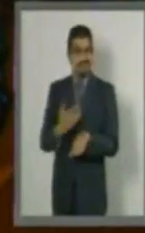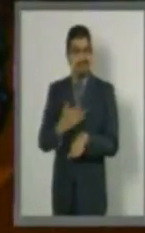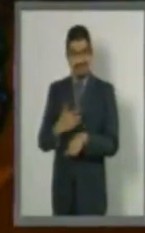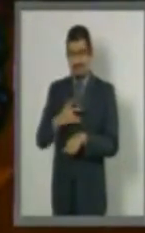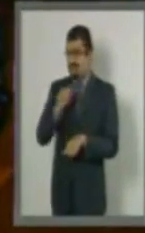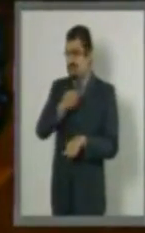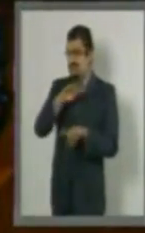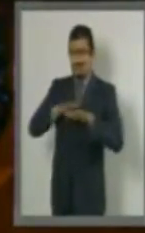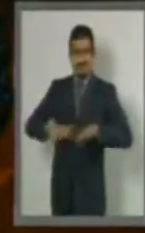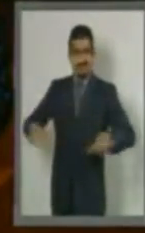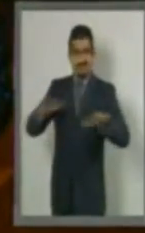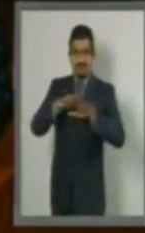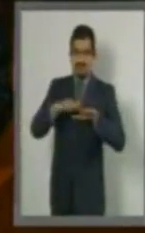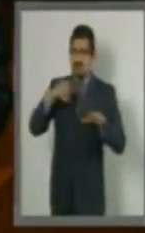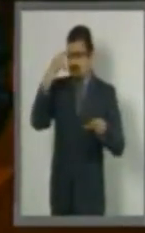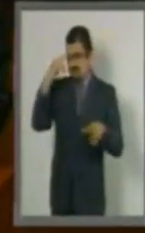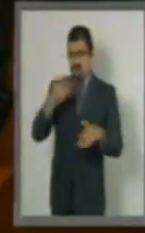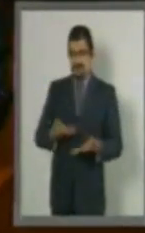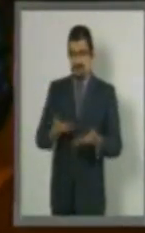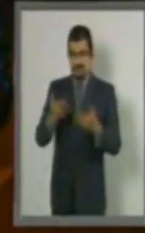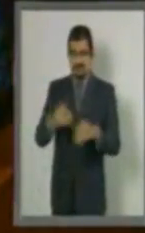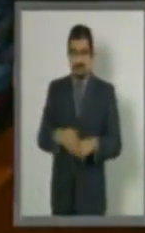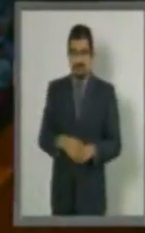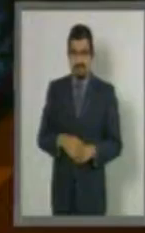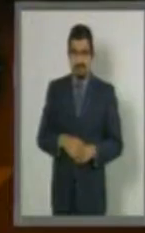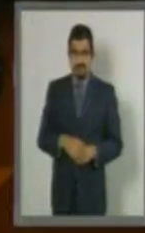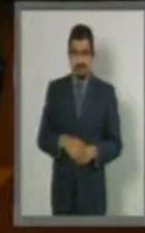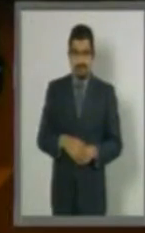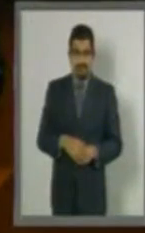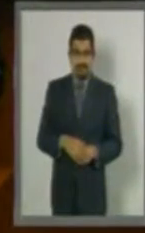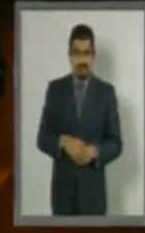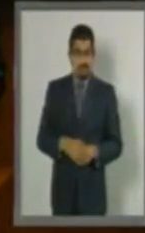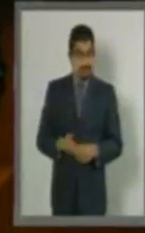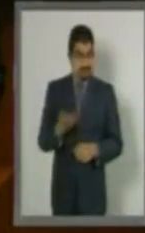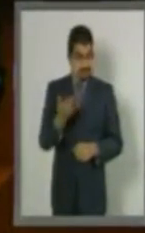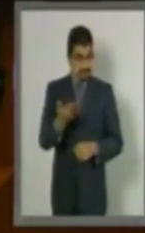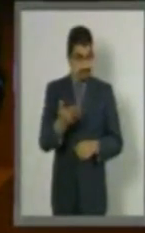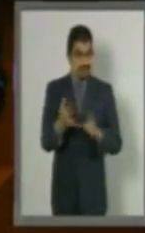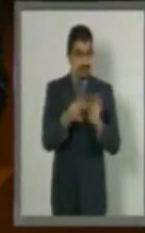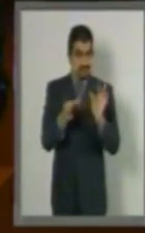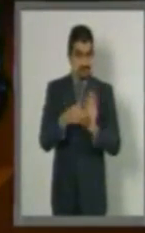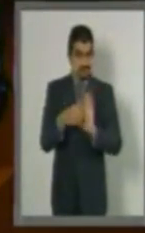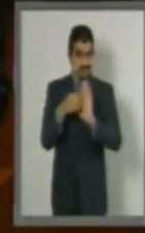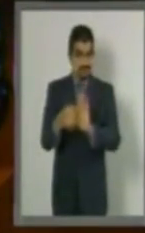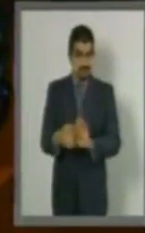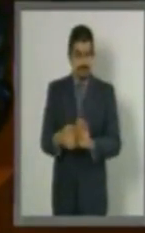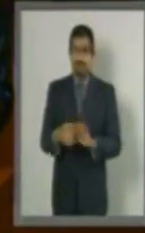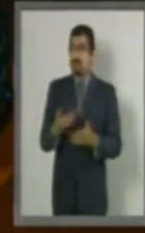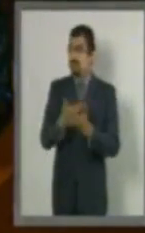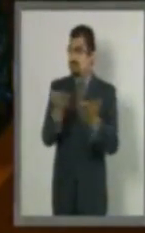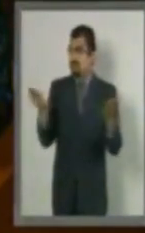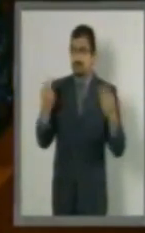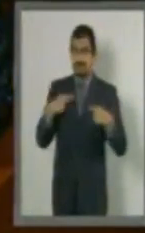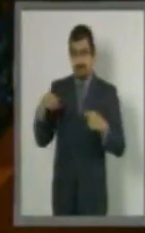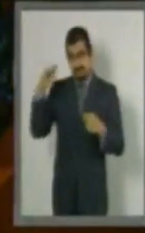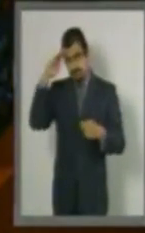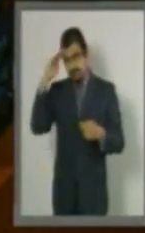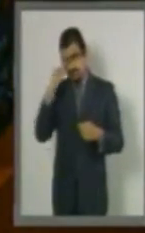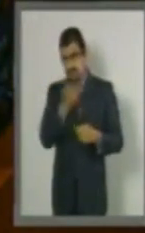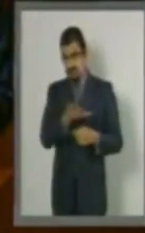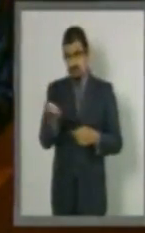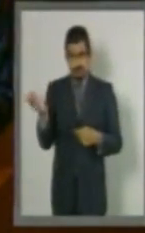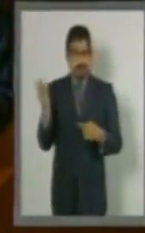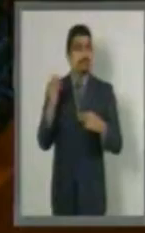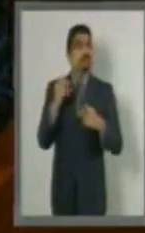afecta a toda la población mexicana. Por lo anteriormente expuesto, sometemos a la consideración de